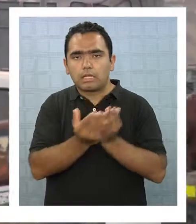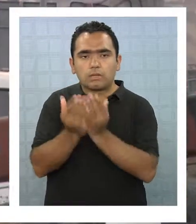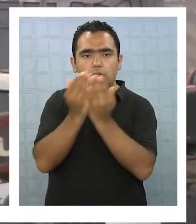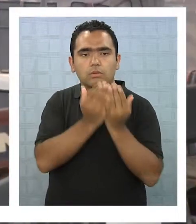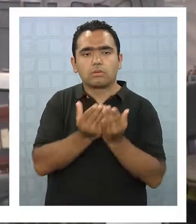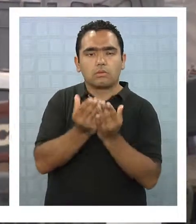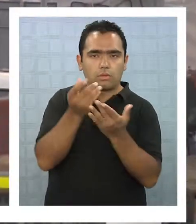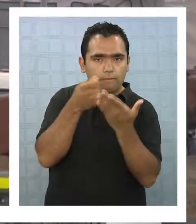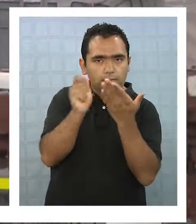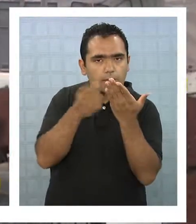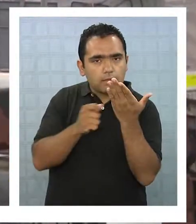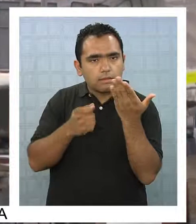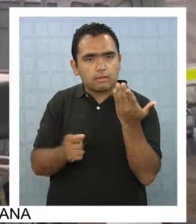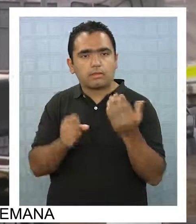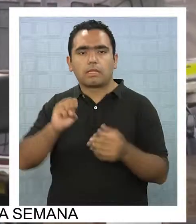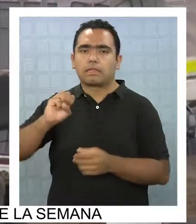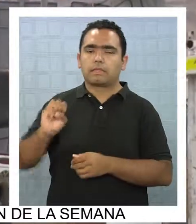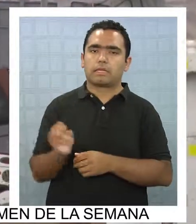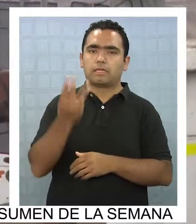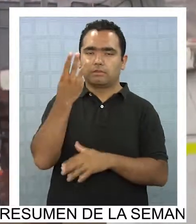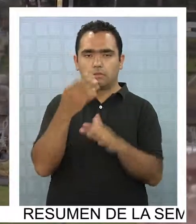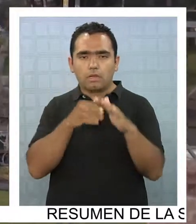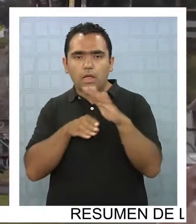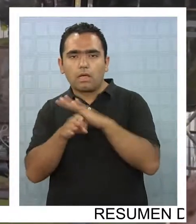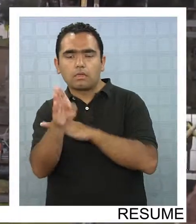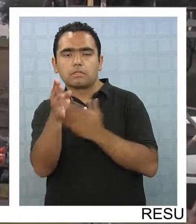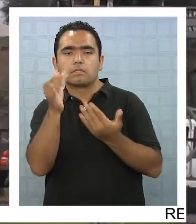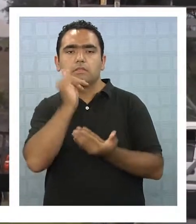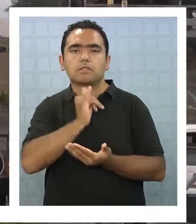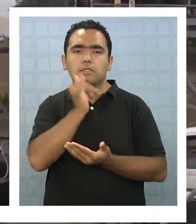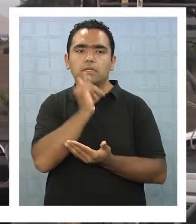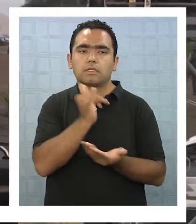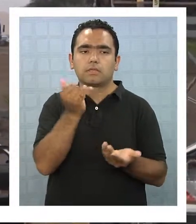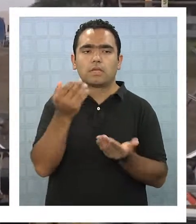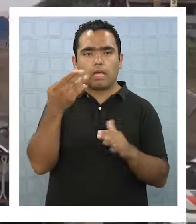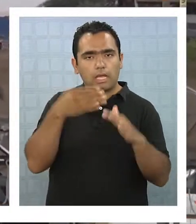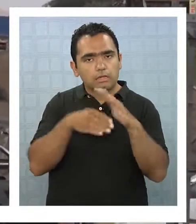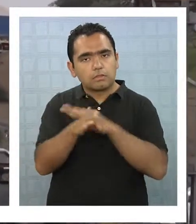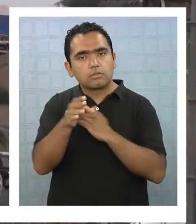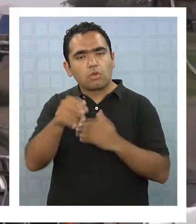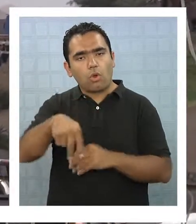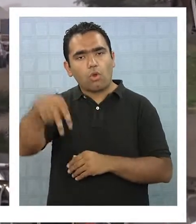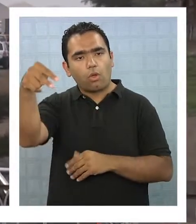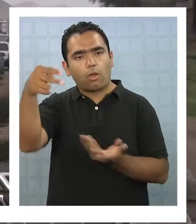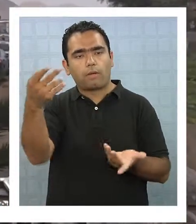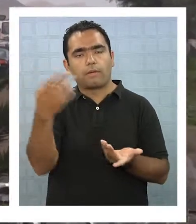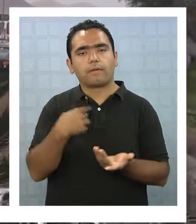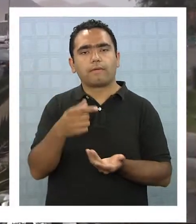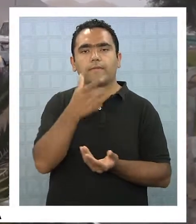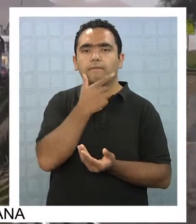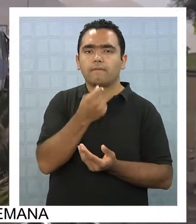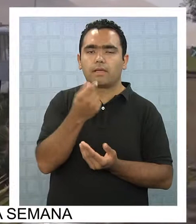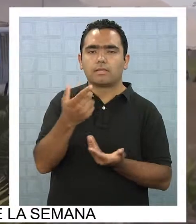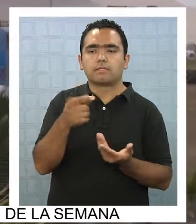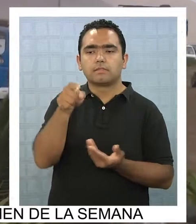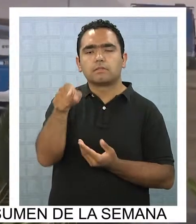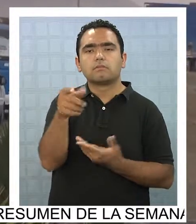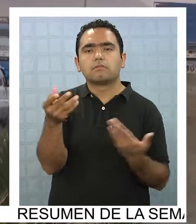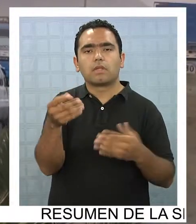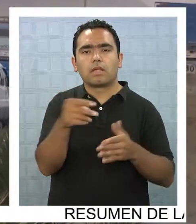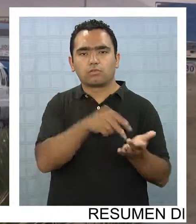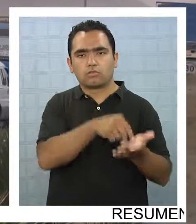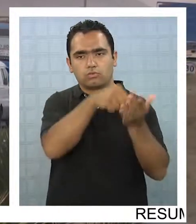factibilidad para tener un tercer acceso a Iquique, un acceso por el norte que facilite también la actividad portuaria, lo que está en el